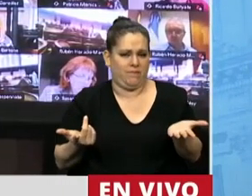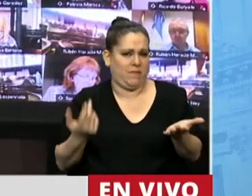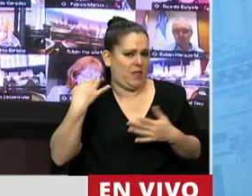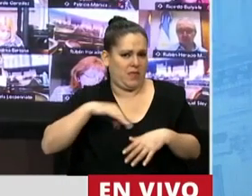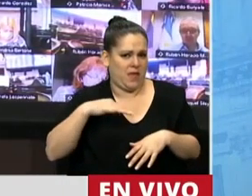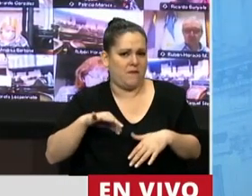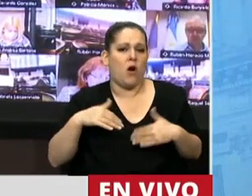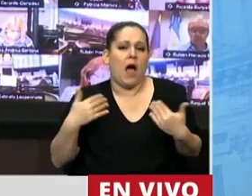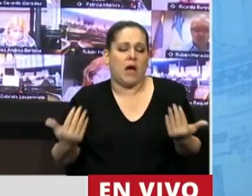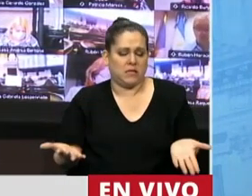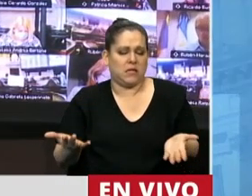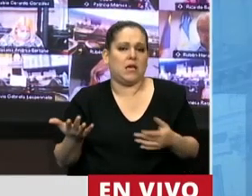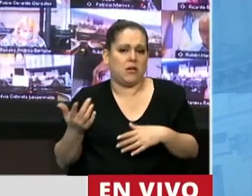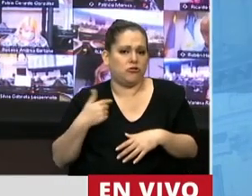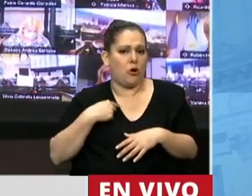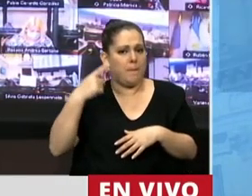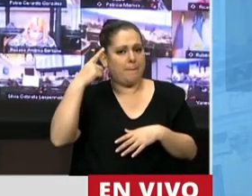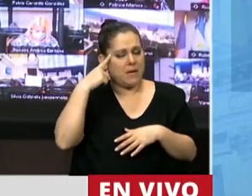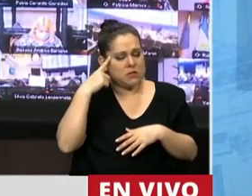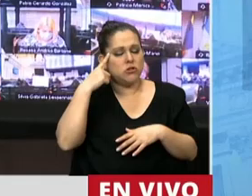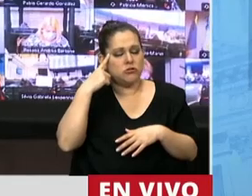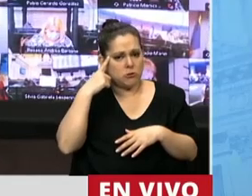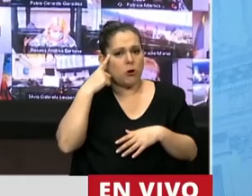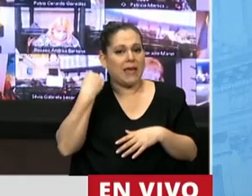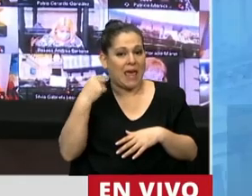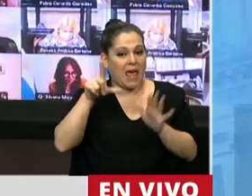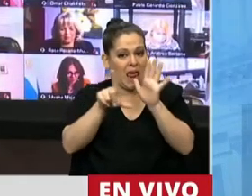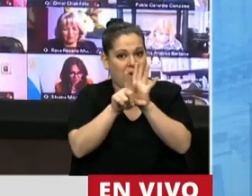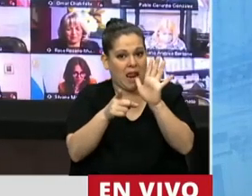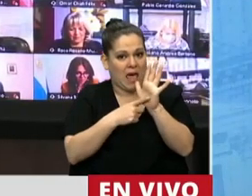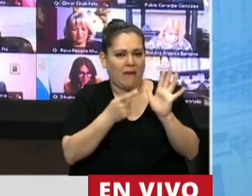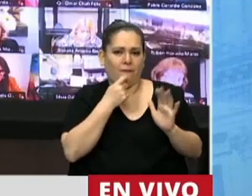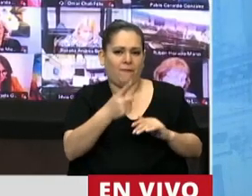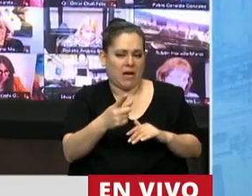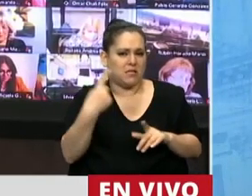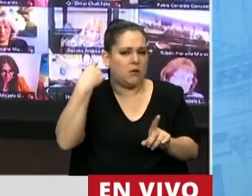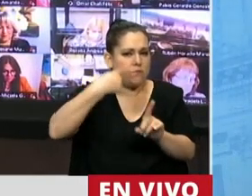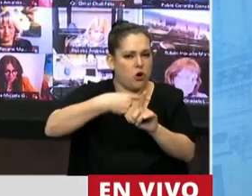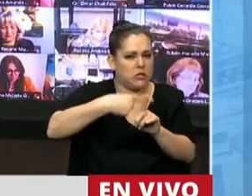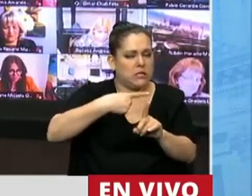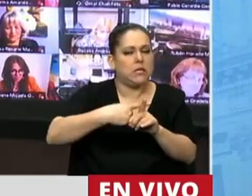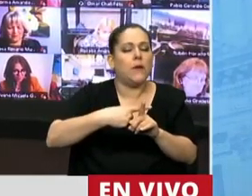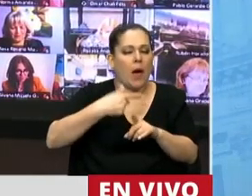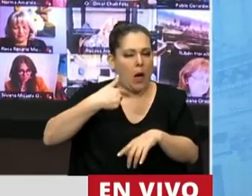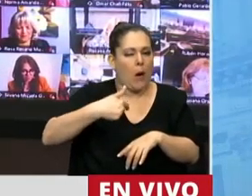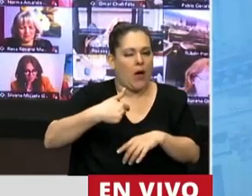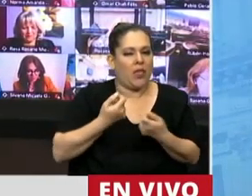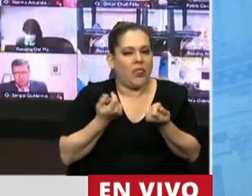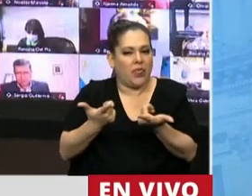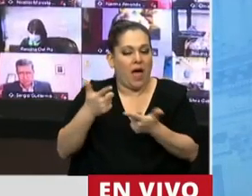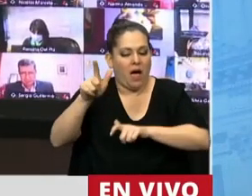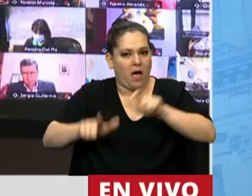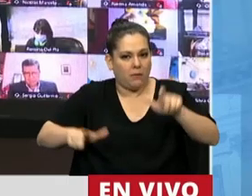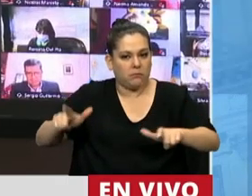Así que considero una vez más que esta es una ley sencilla, positiva y que va a facilitarle la